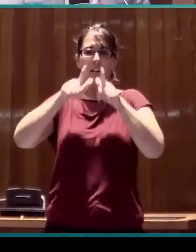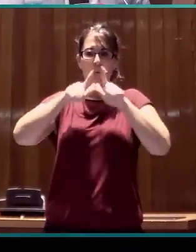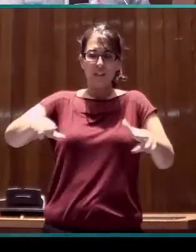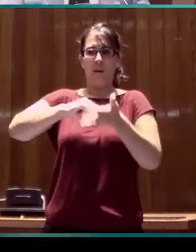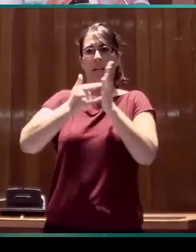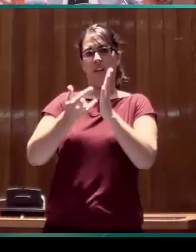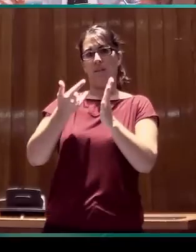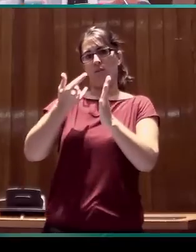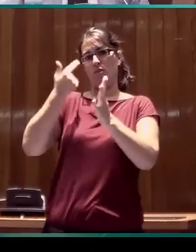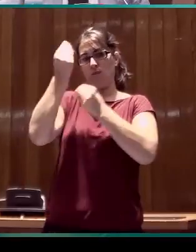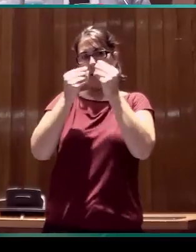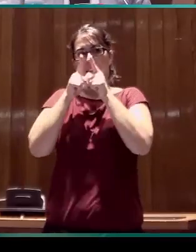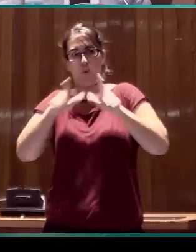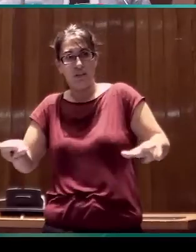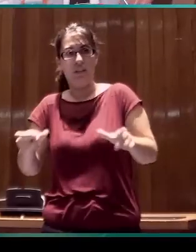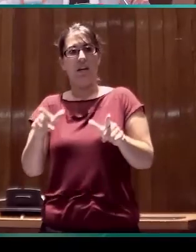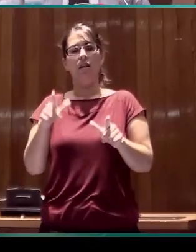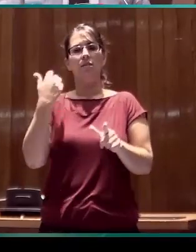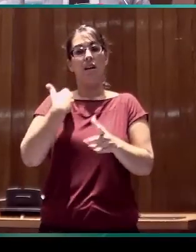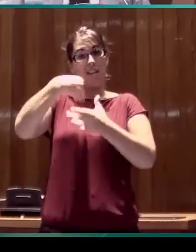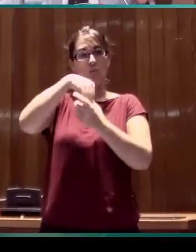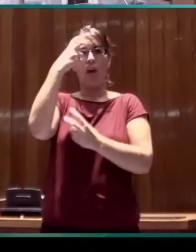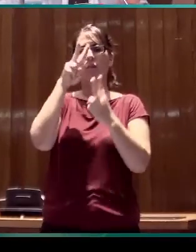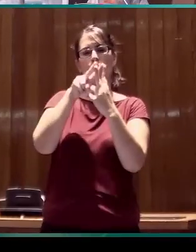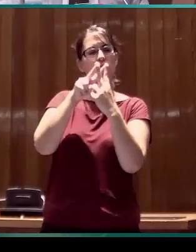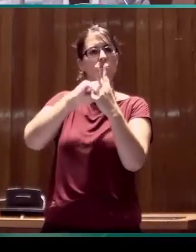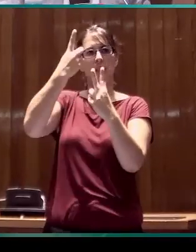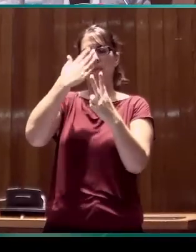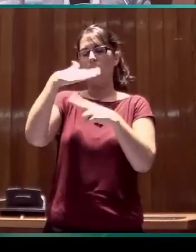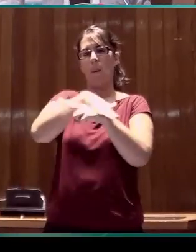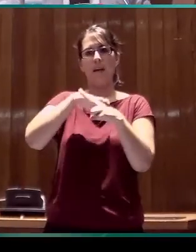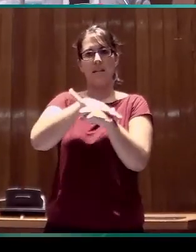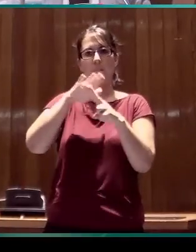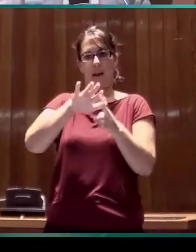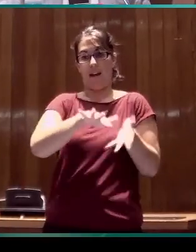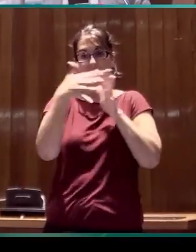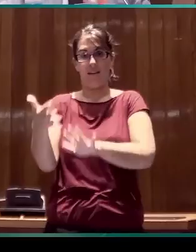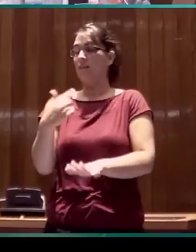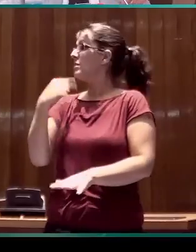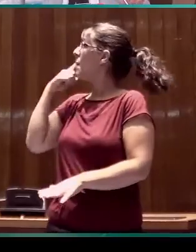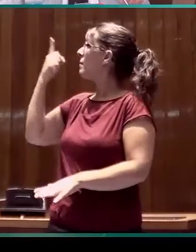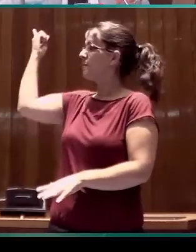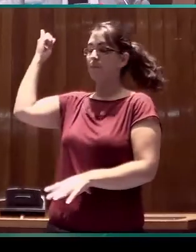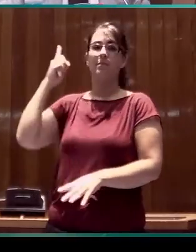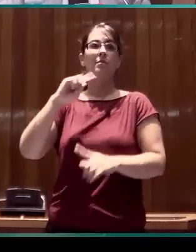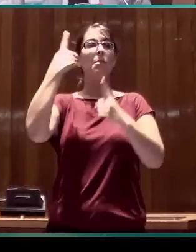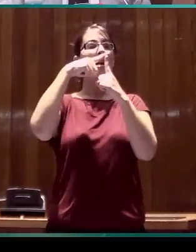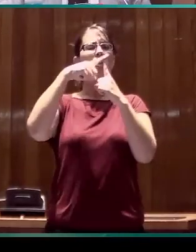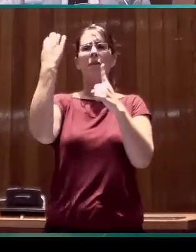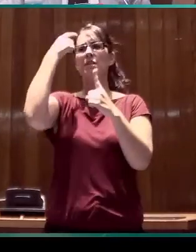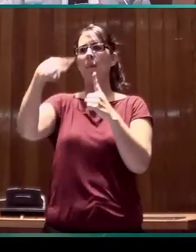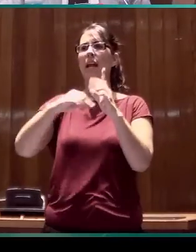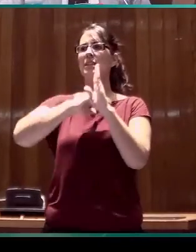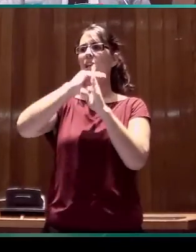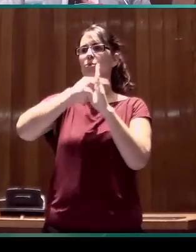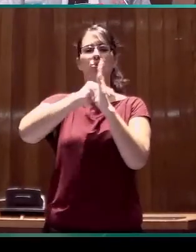lingüística, se definen dos campos de actuación que tienen en el primer punto de la diapositiva. Uno es el estatus de la lengua, es